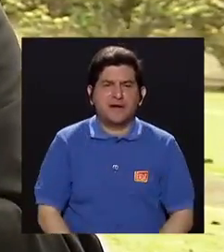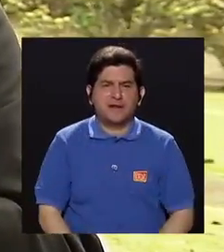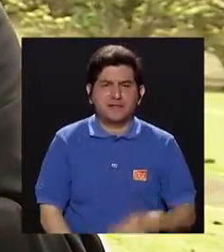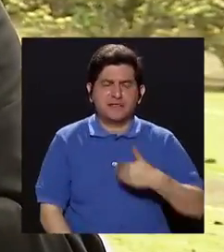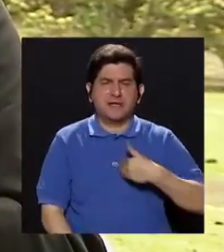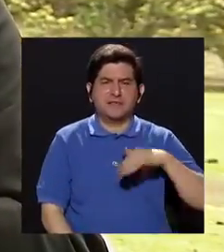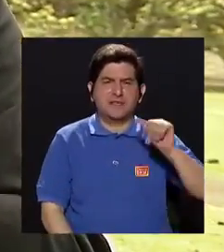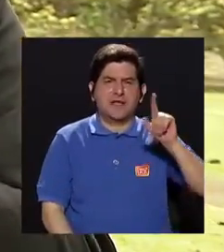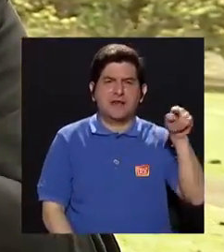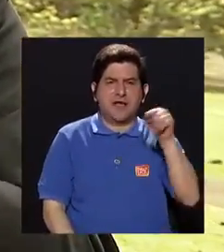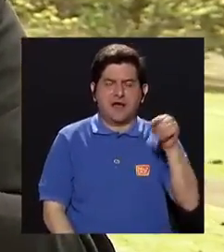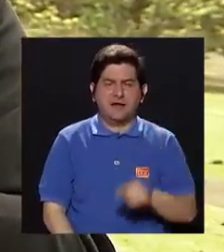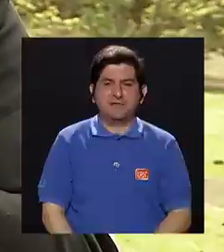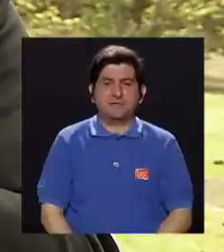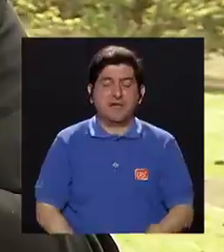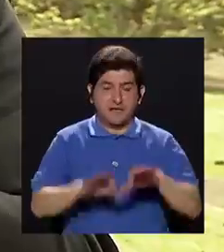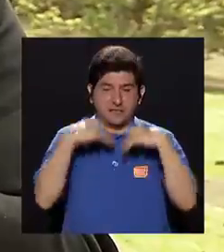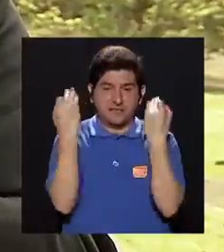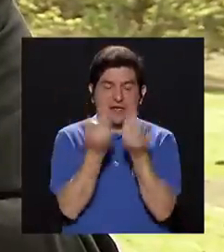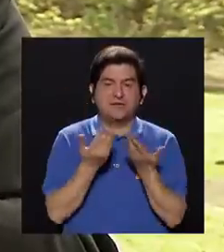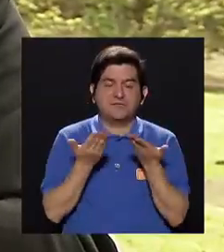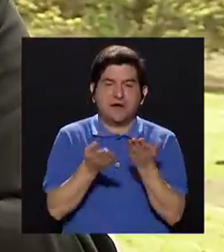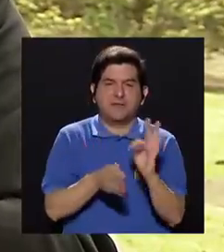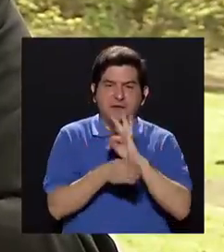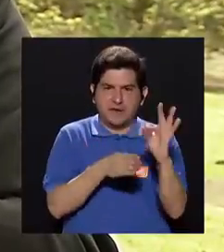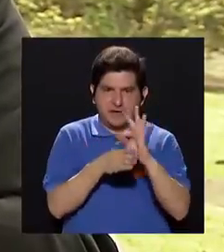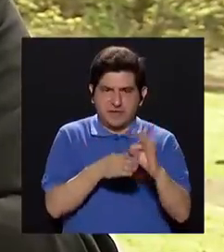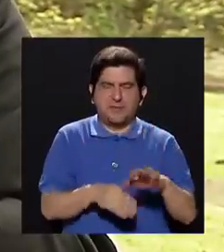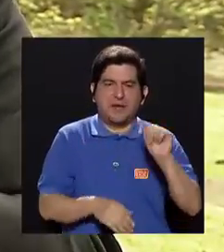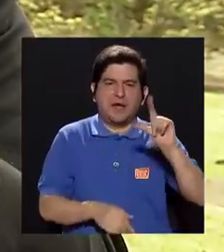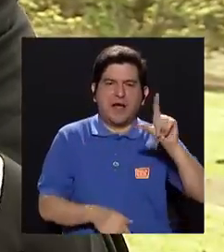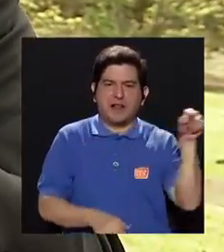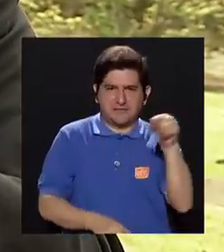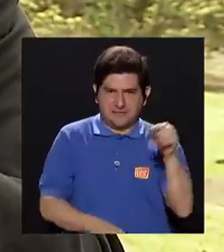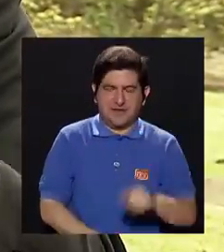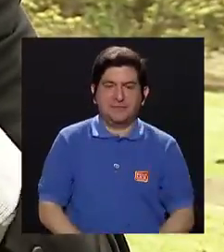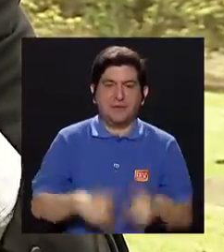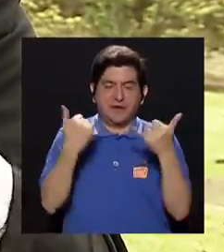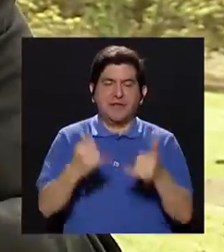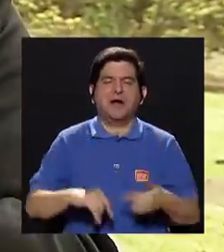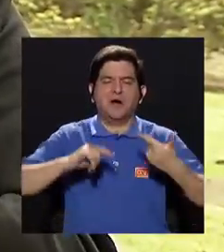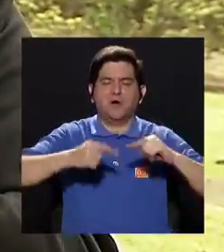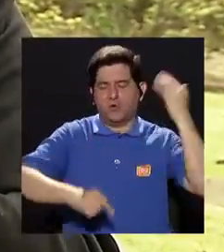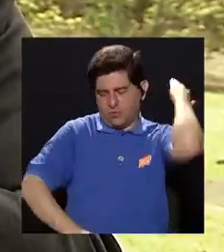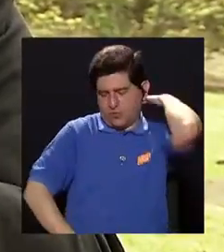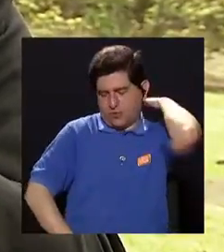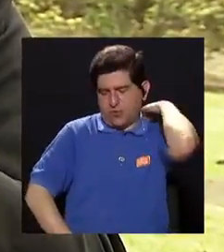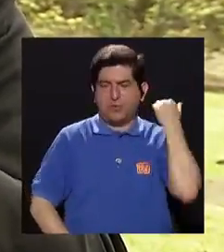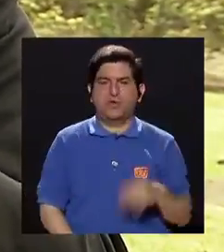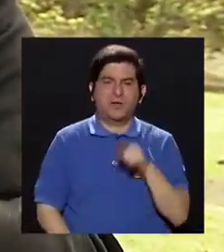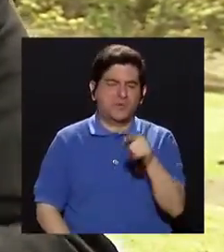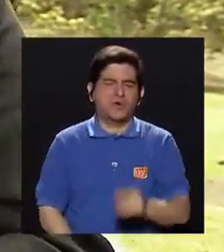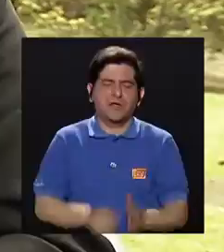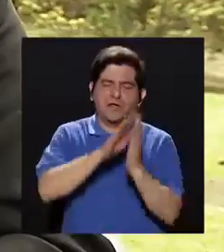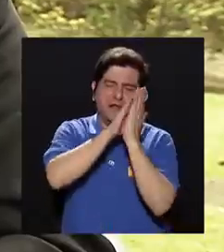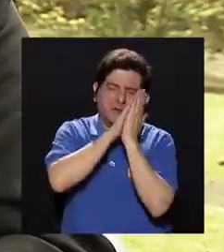Alzheimer y decidieron a la familia darle un tratamiento para el Alzheimer y ahora esta tiene un dolor de espalda porque duerme horroroso, ¿verdad? Y además